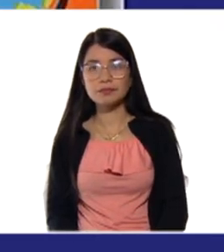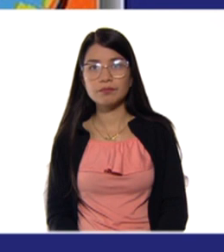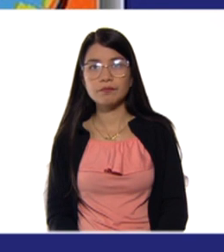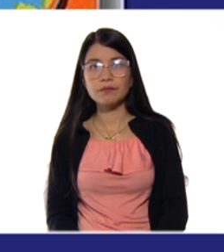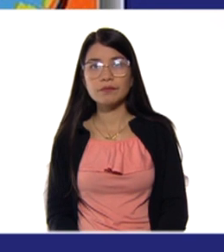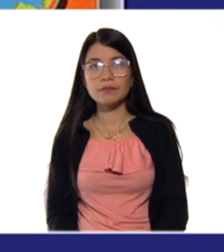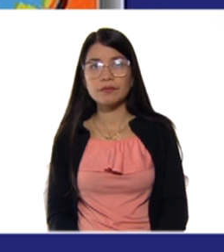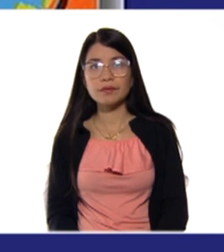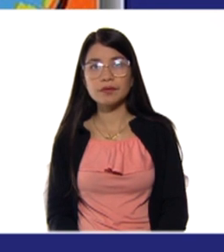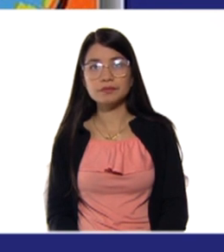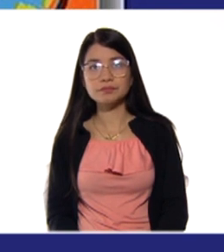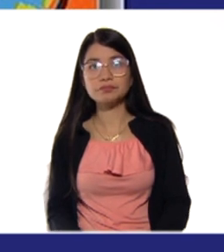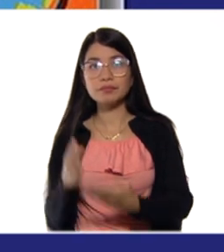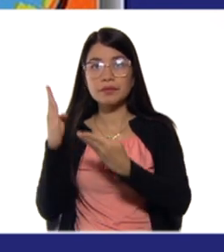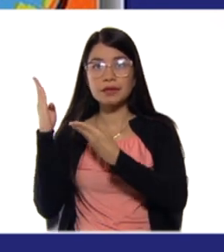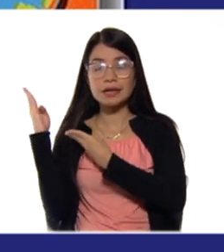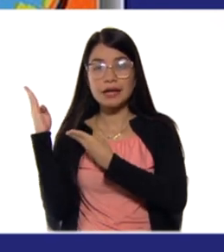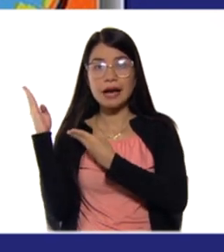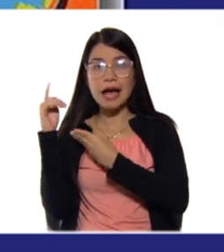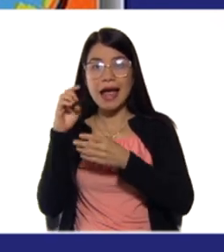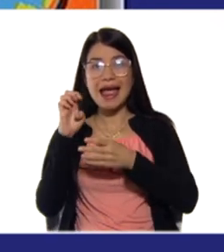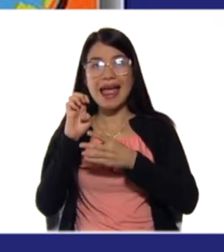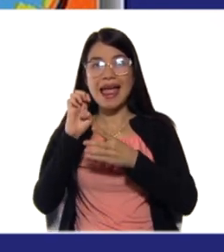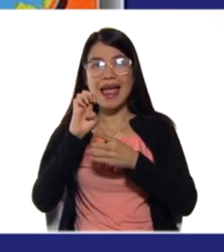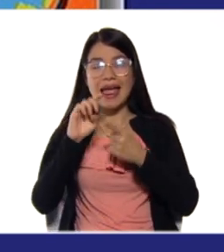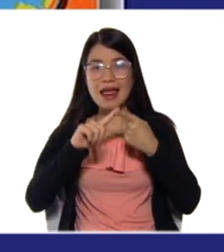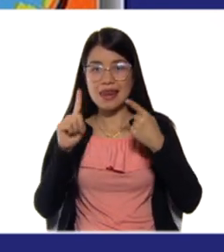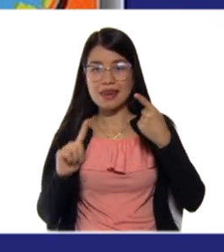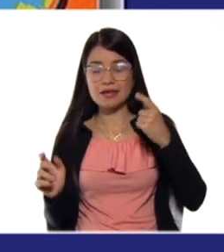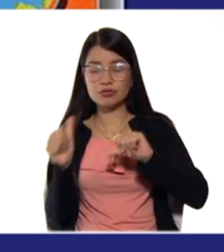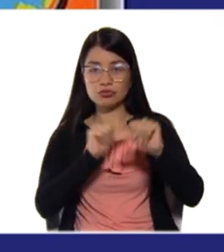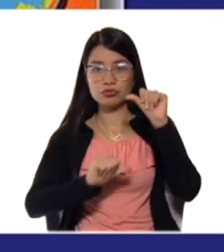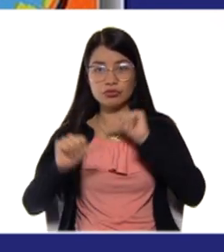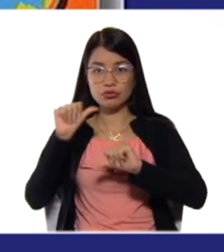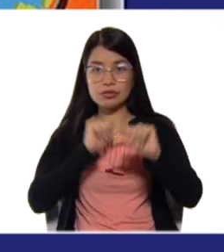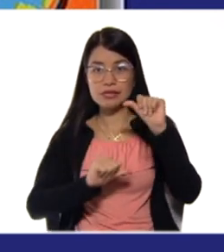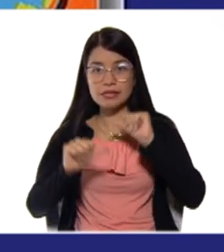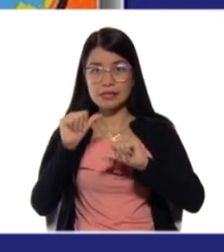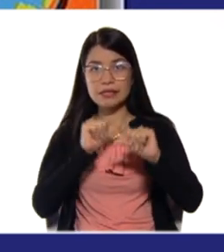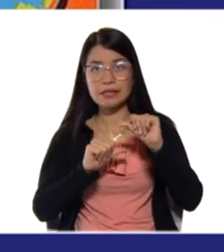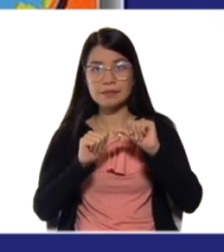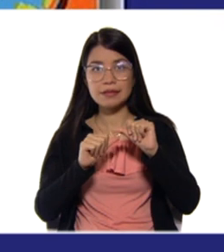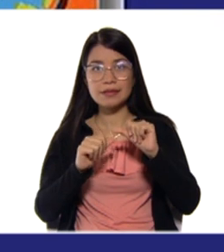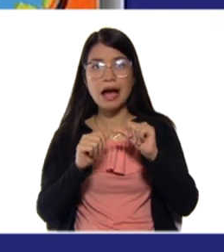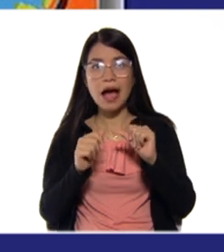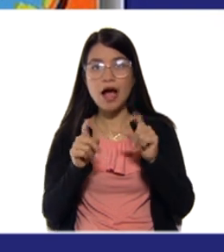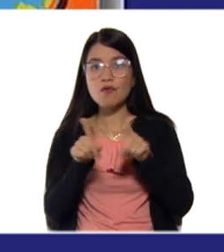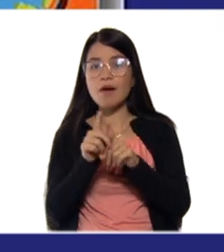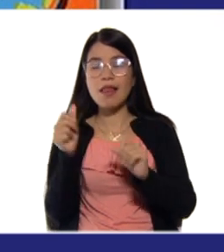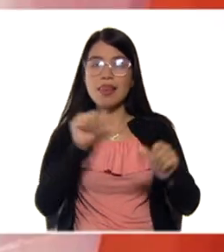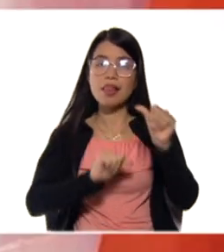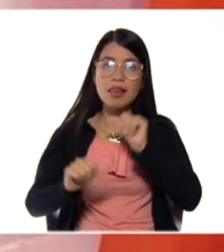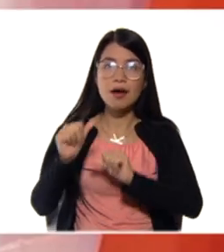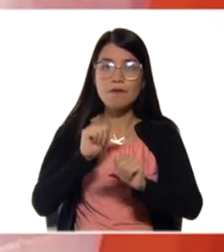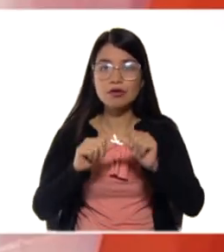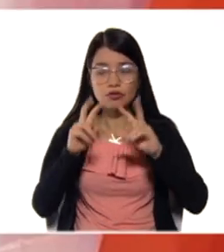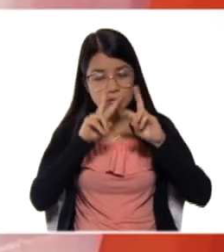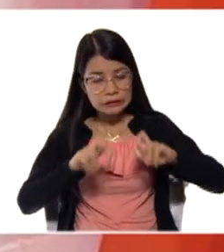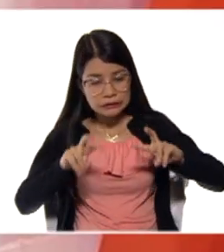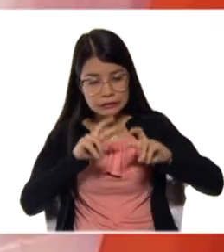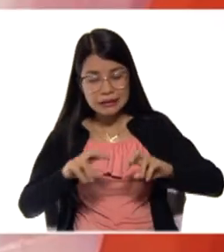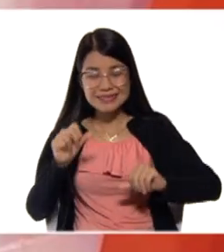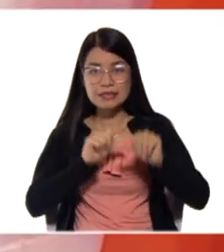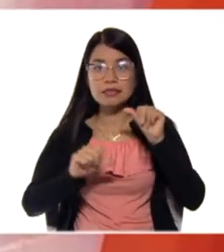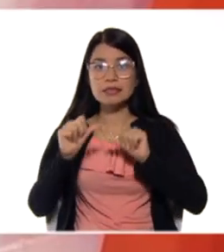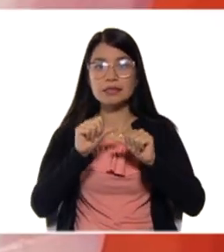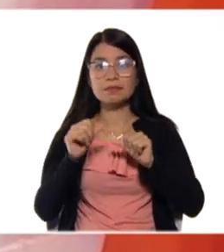electrolítica, que lo vamos a ver más adelante, en laboratorios para análisis químico. Aquí tenemos ejemplos de